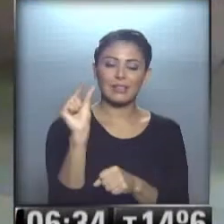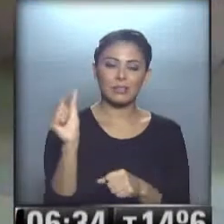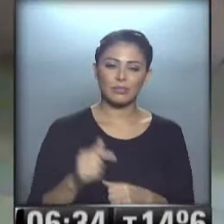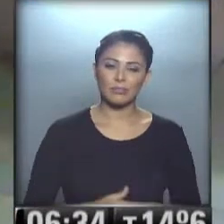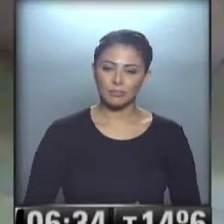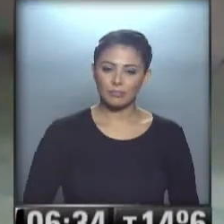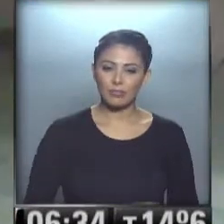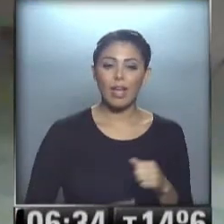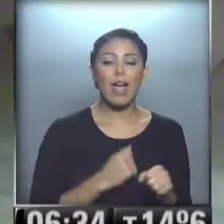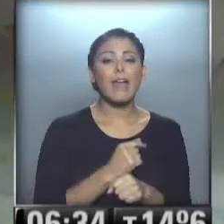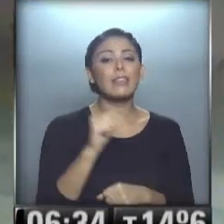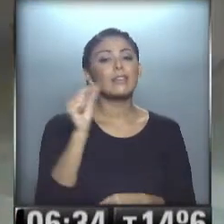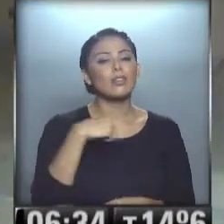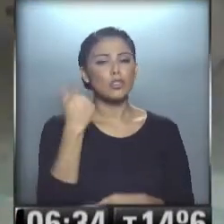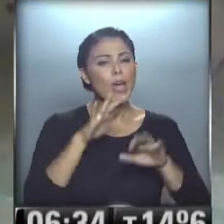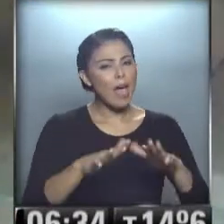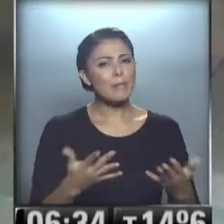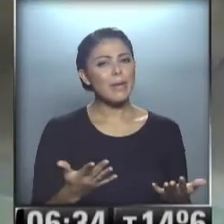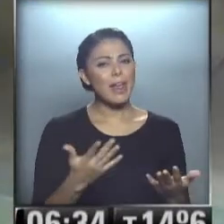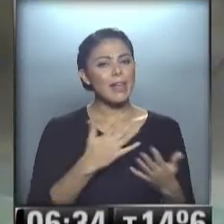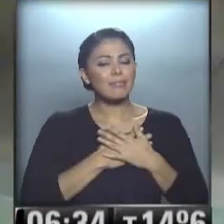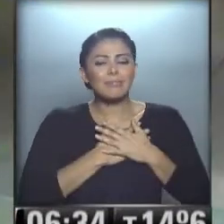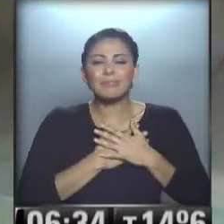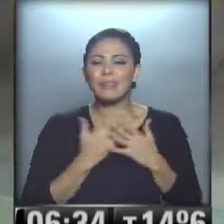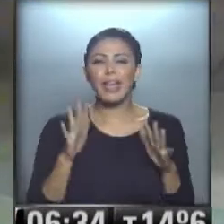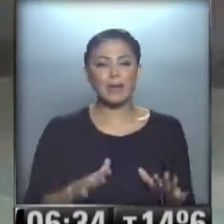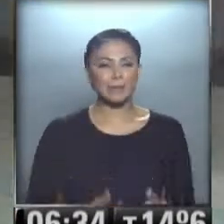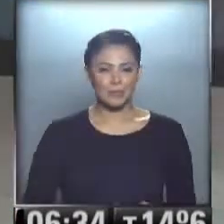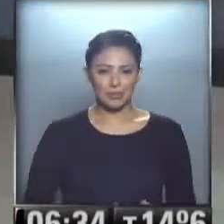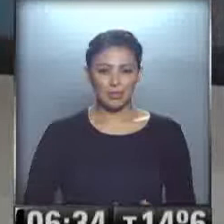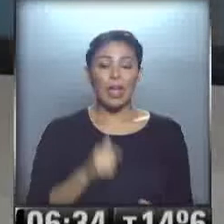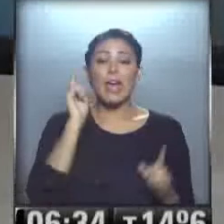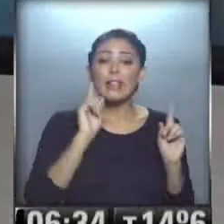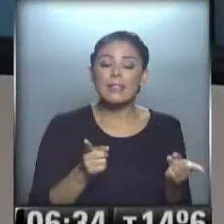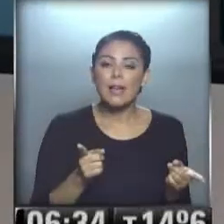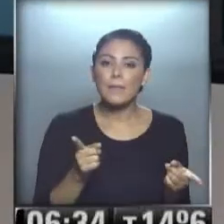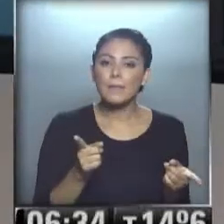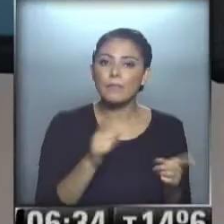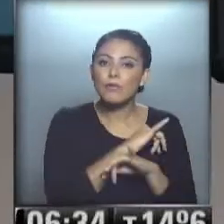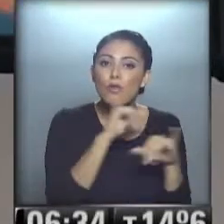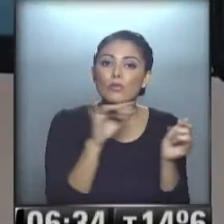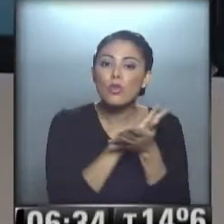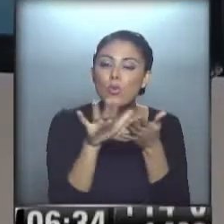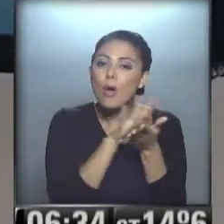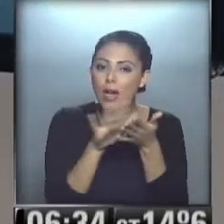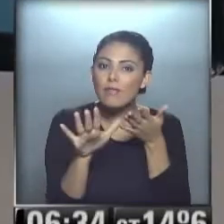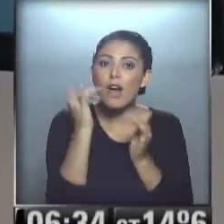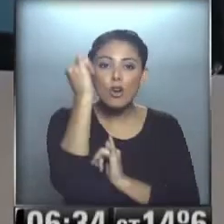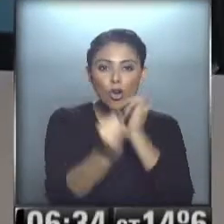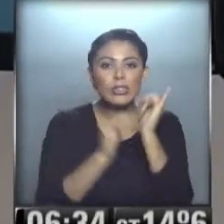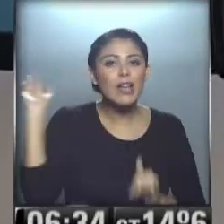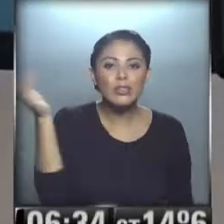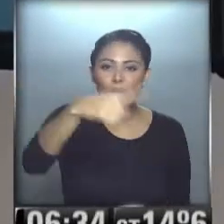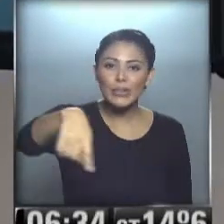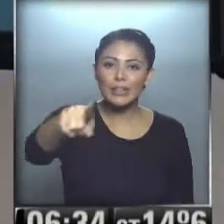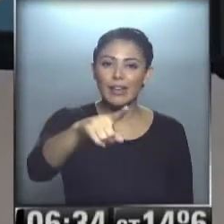luego. Hasta luego, Hugo, te esperamos con el corazón aquí, ¿eh? Además, tenemos una novedad para compartir con todos,